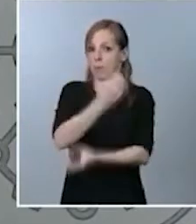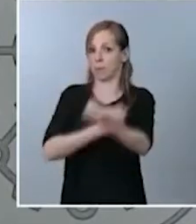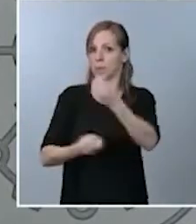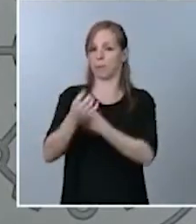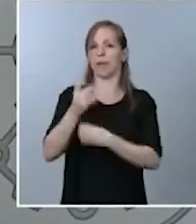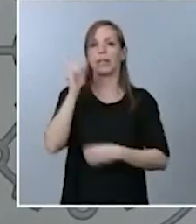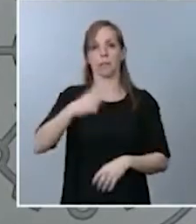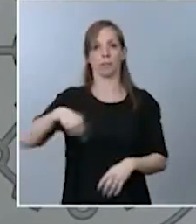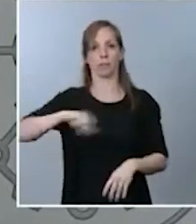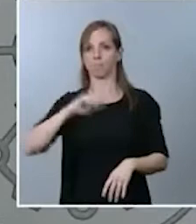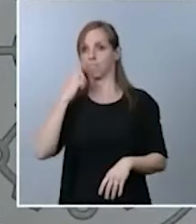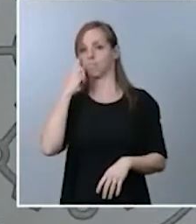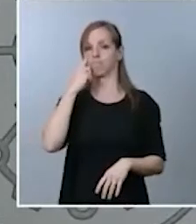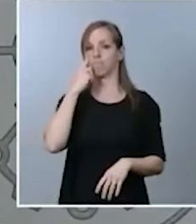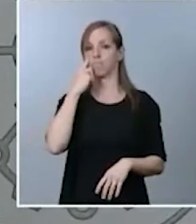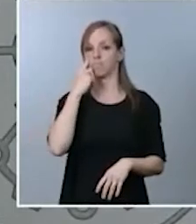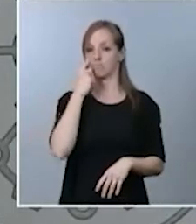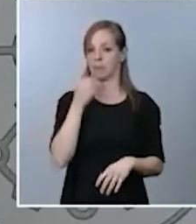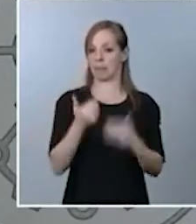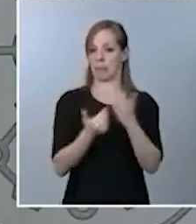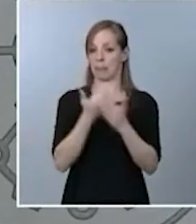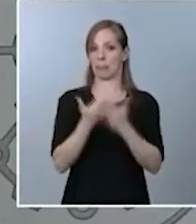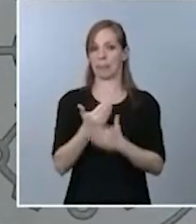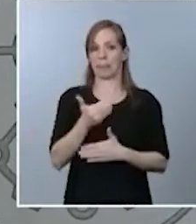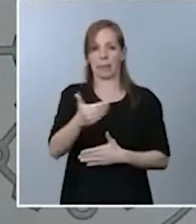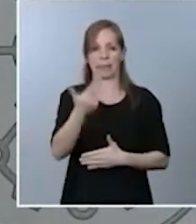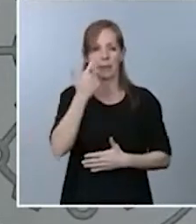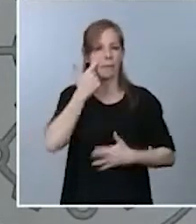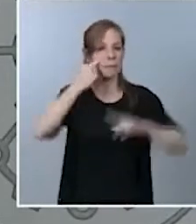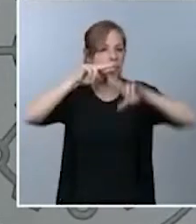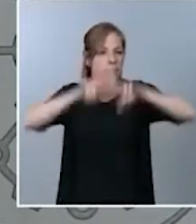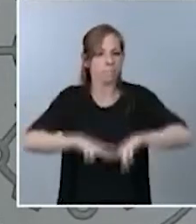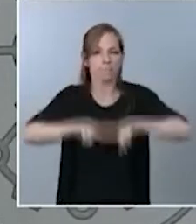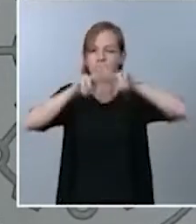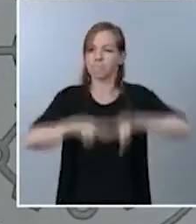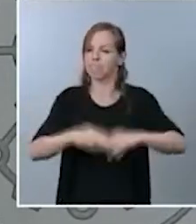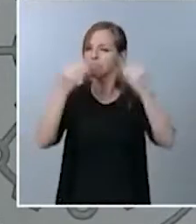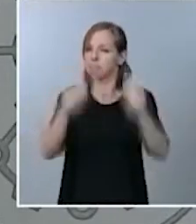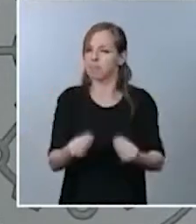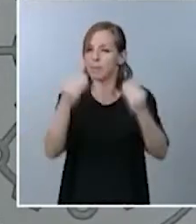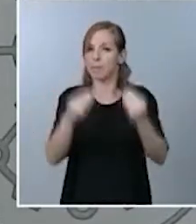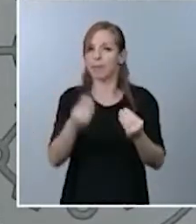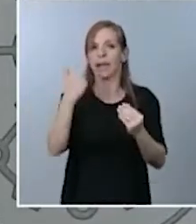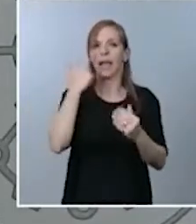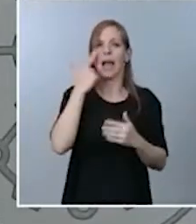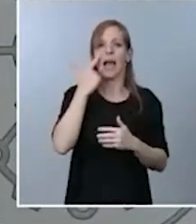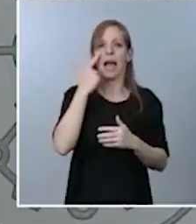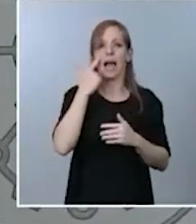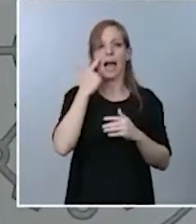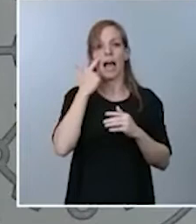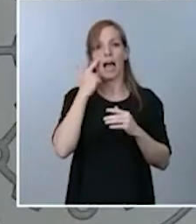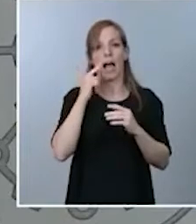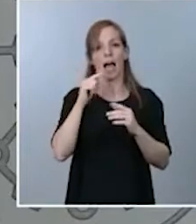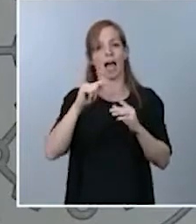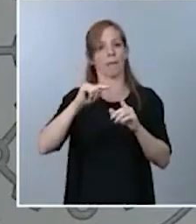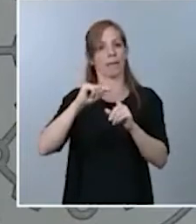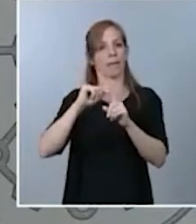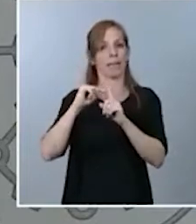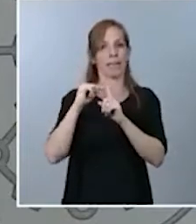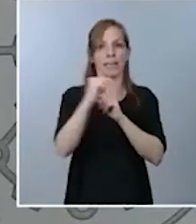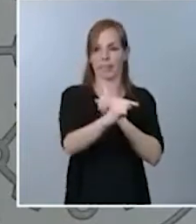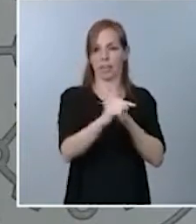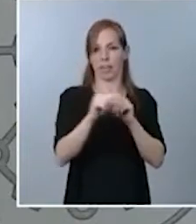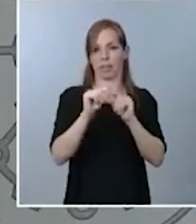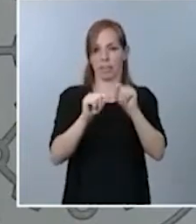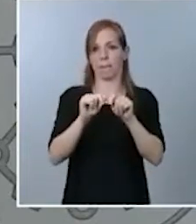en los próximos días con mucho detalle cómo se comportan y qué incidencia tiene sobre los indicadores de esta pandemia.